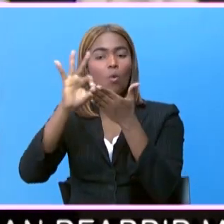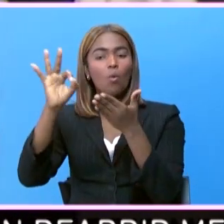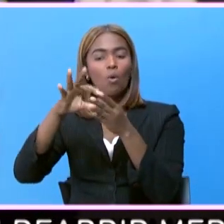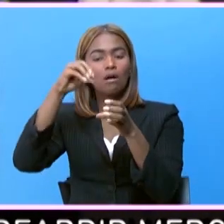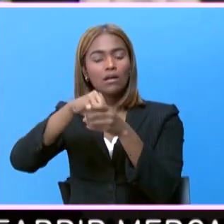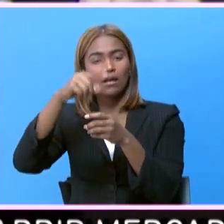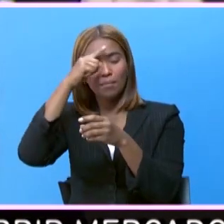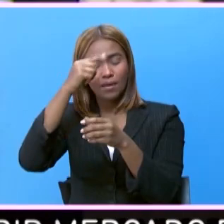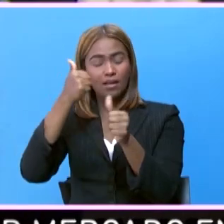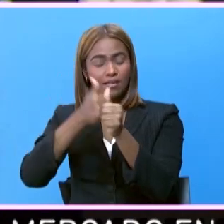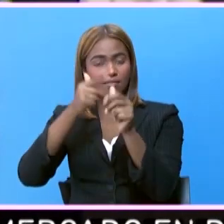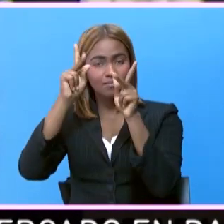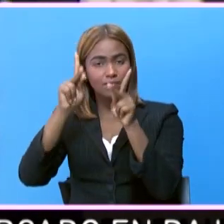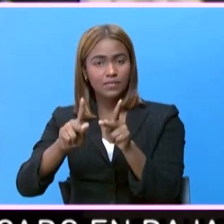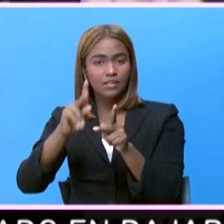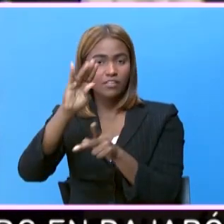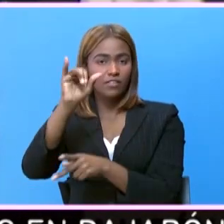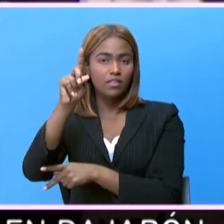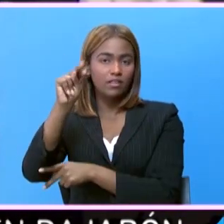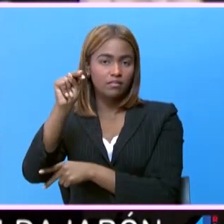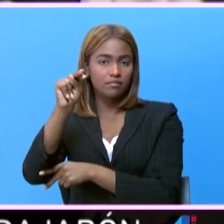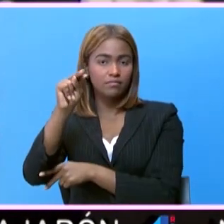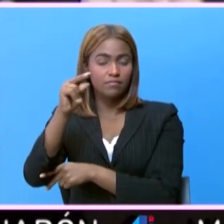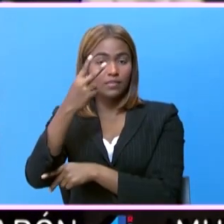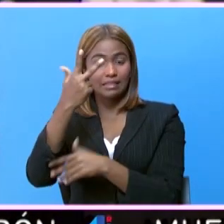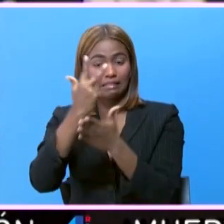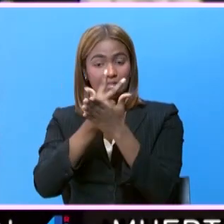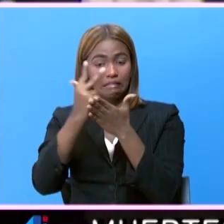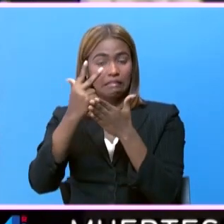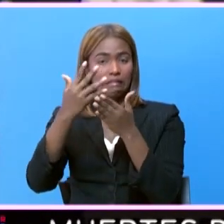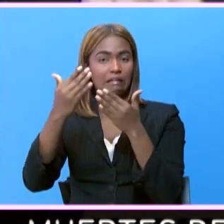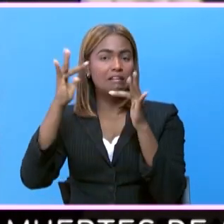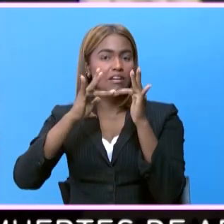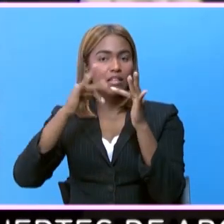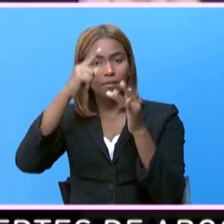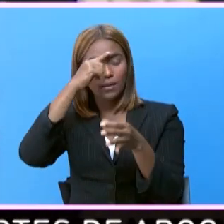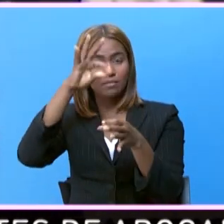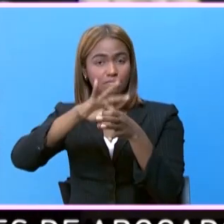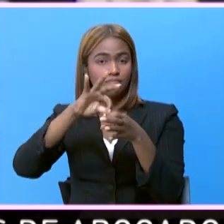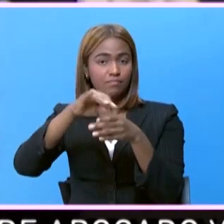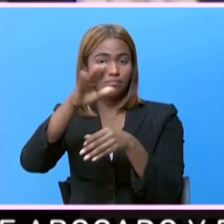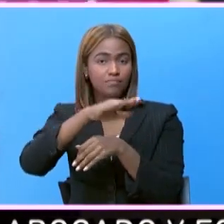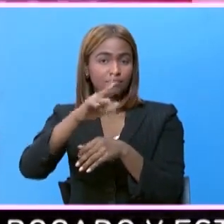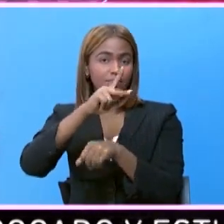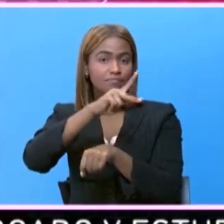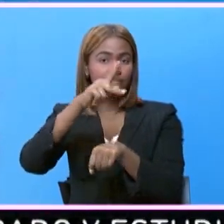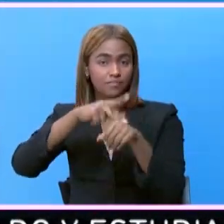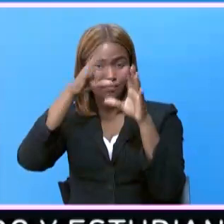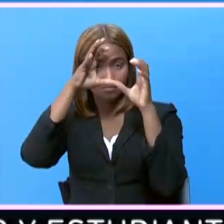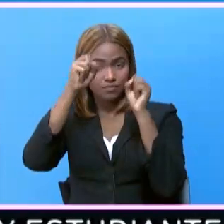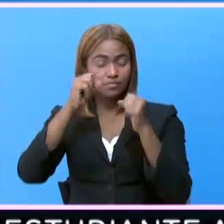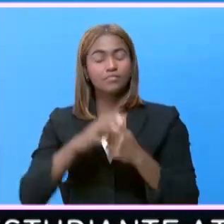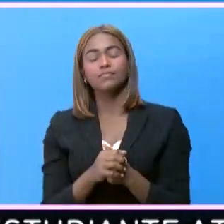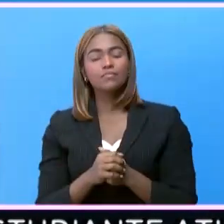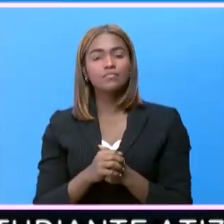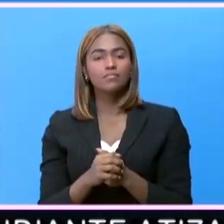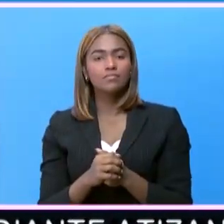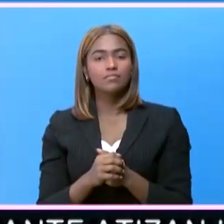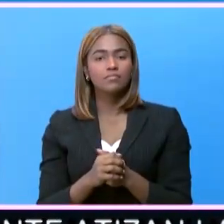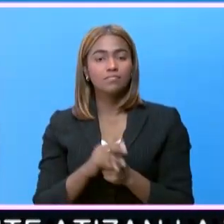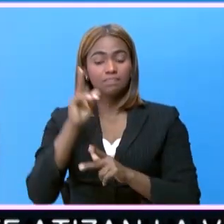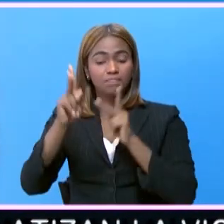frente al candidato demócrata Joe Biden a tres semanas de las elecciones presidenciales. La